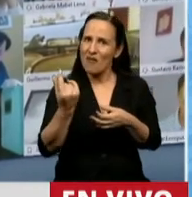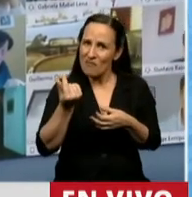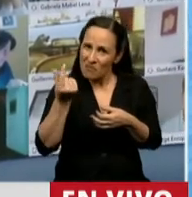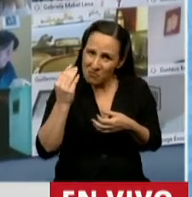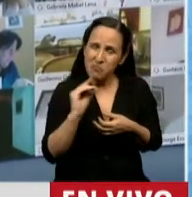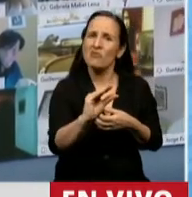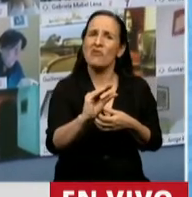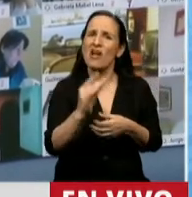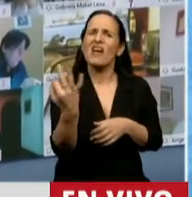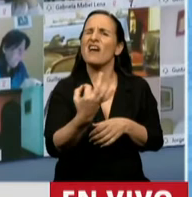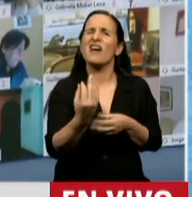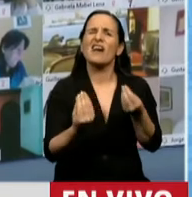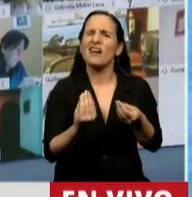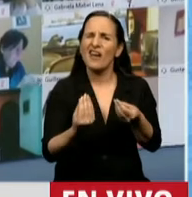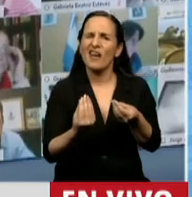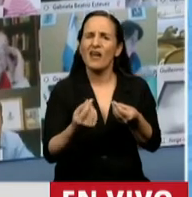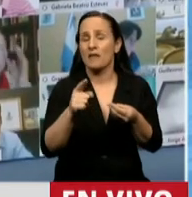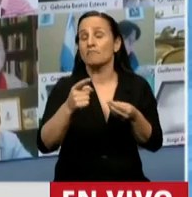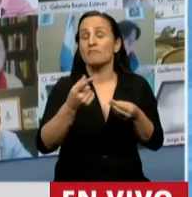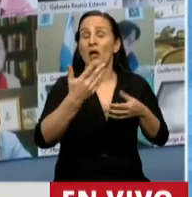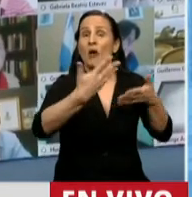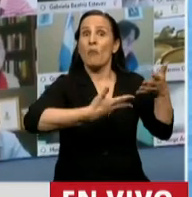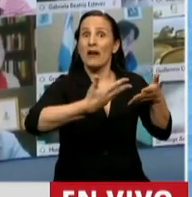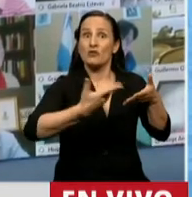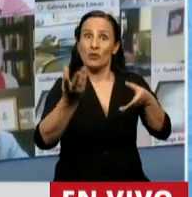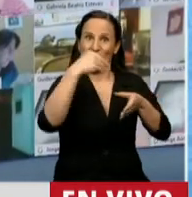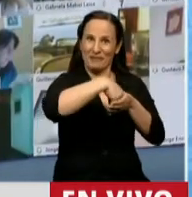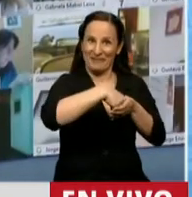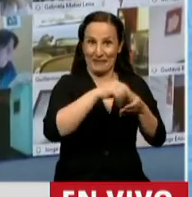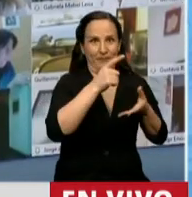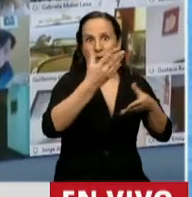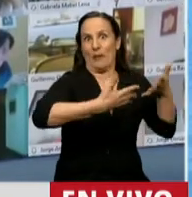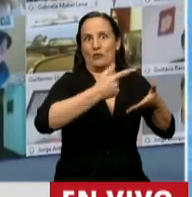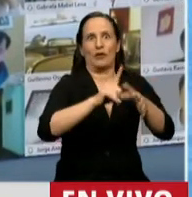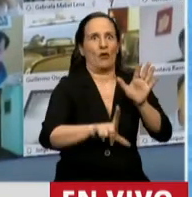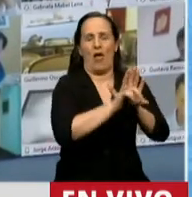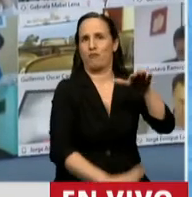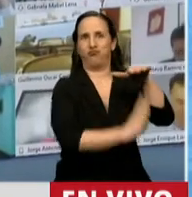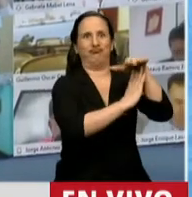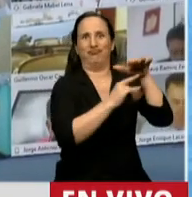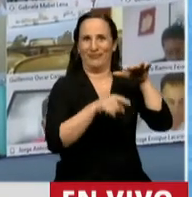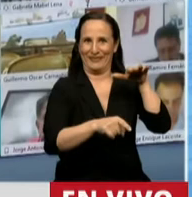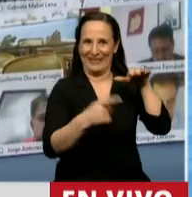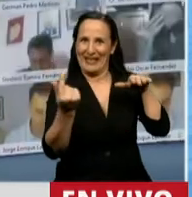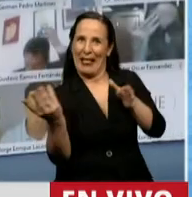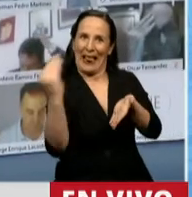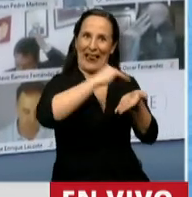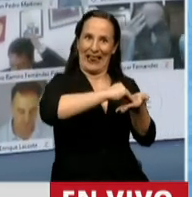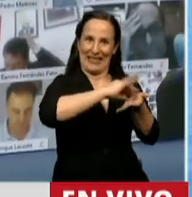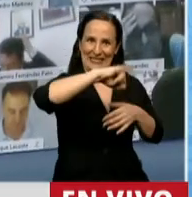que estará dentro del presupuesto, que es la ley de leyes. Así que nosotros, como legisladores,